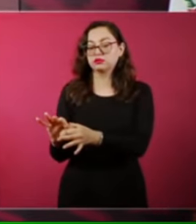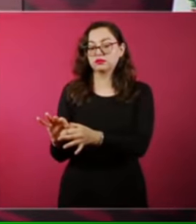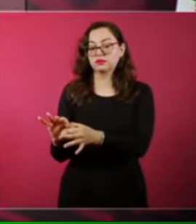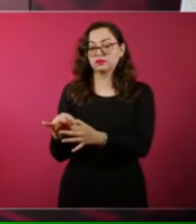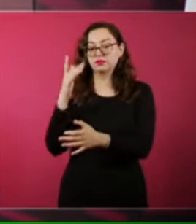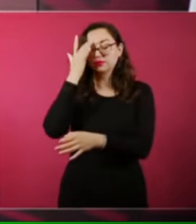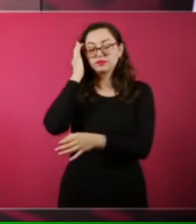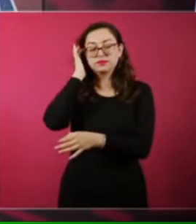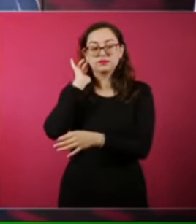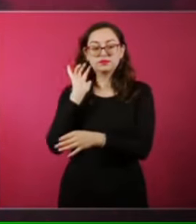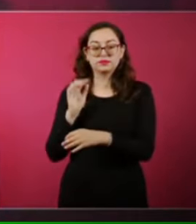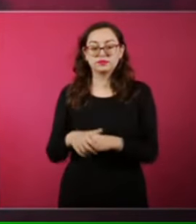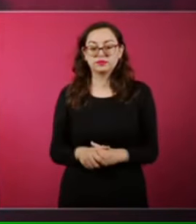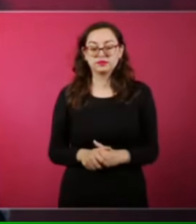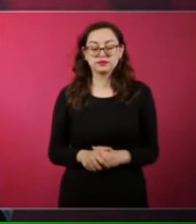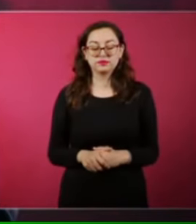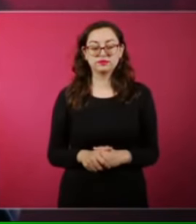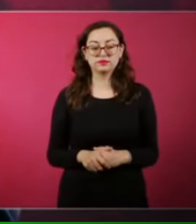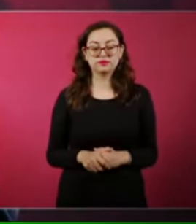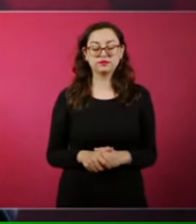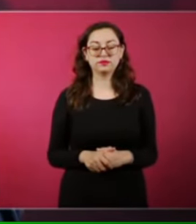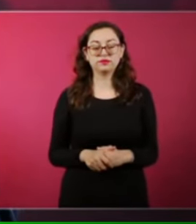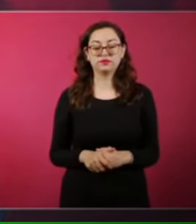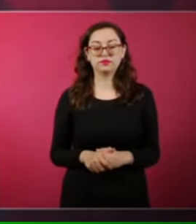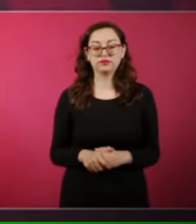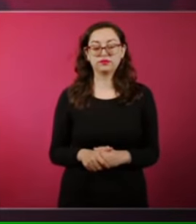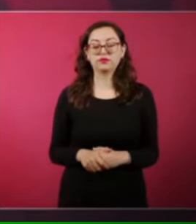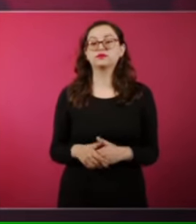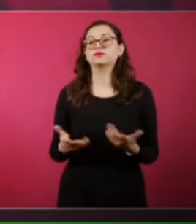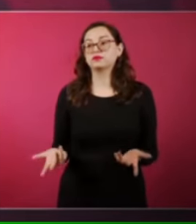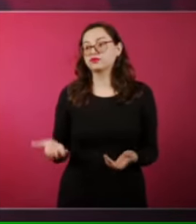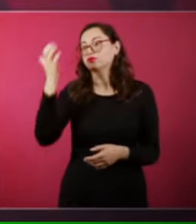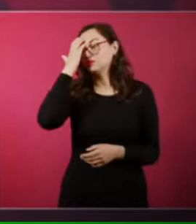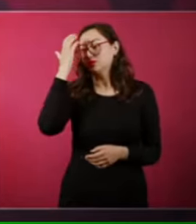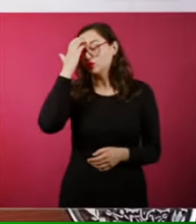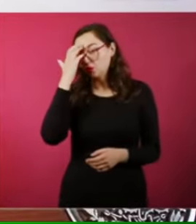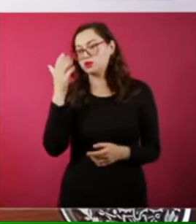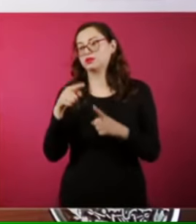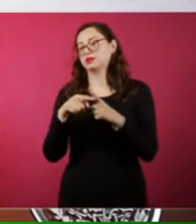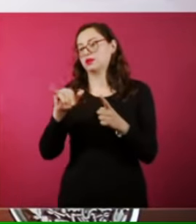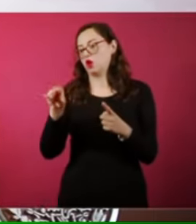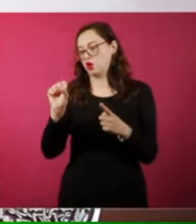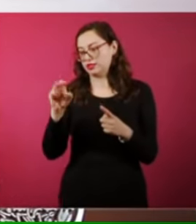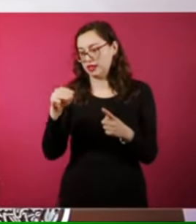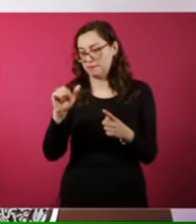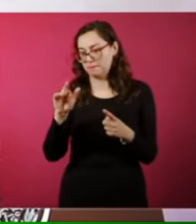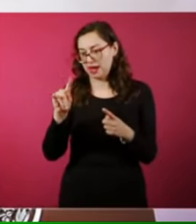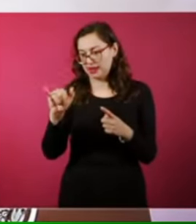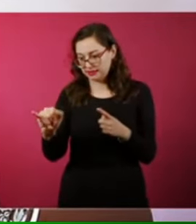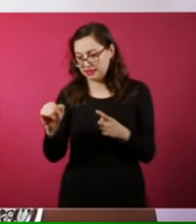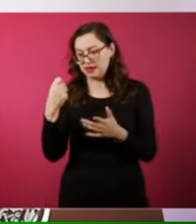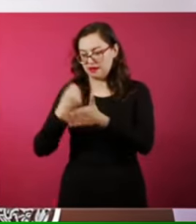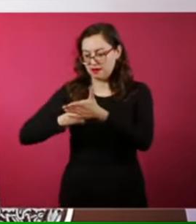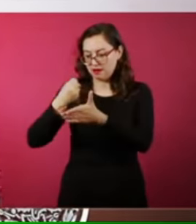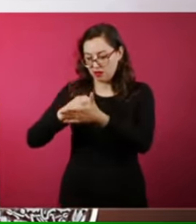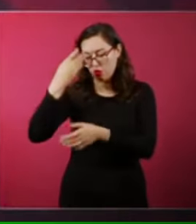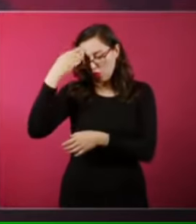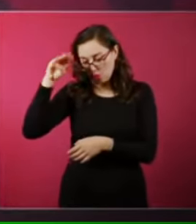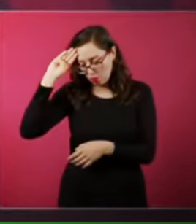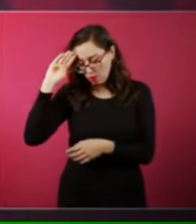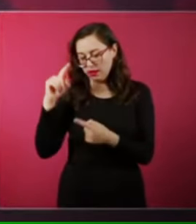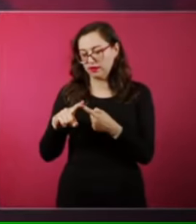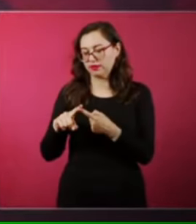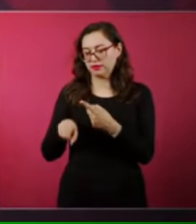Y ahí conoce a Martí, que estaba luchando por la independencia de Cuba,